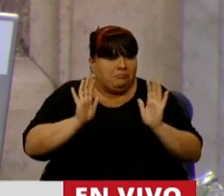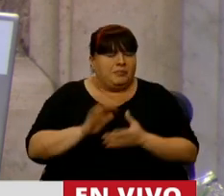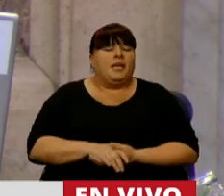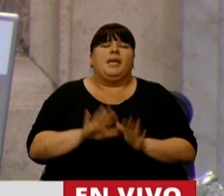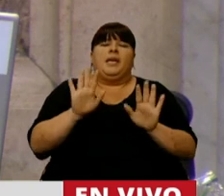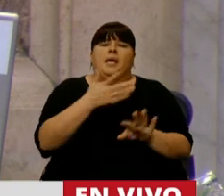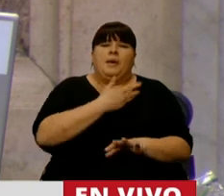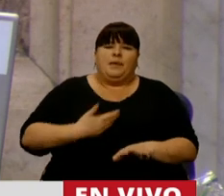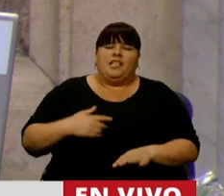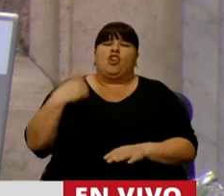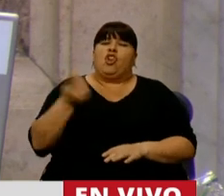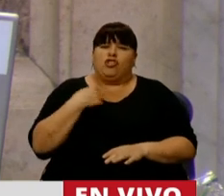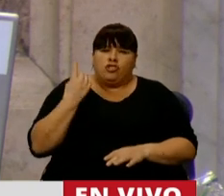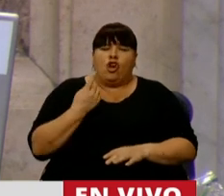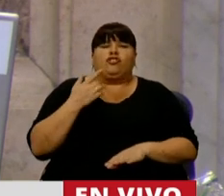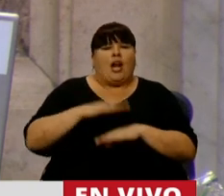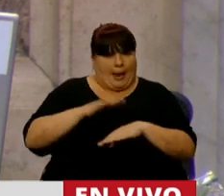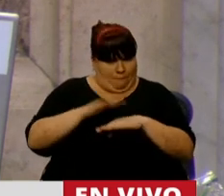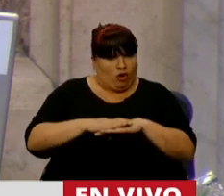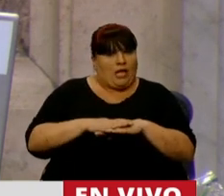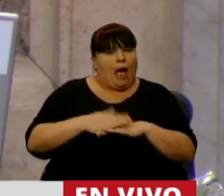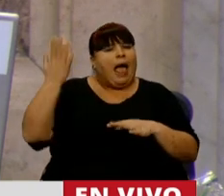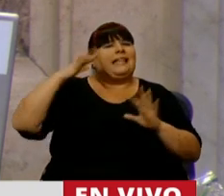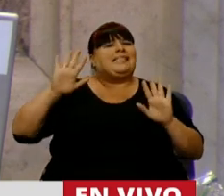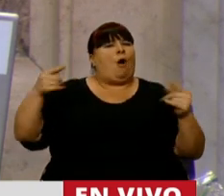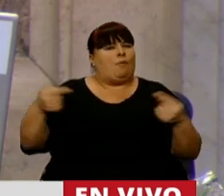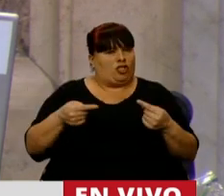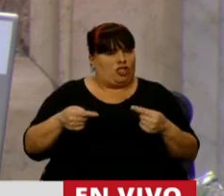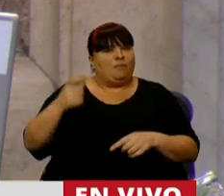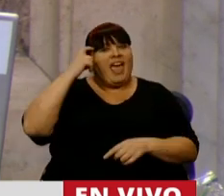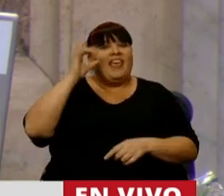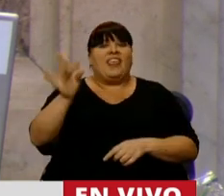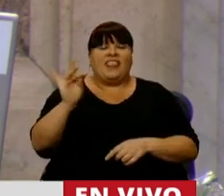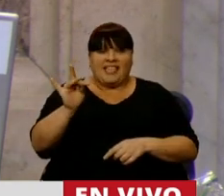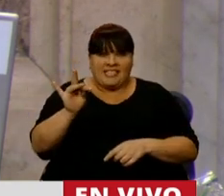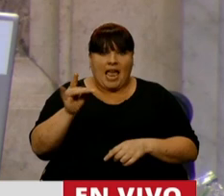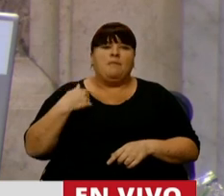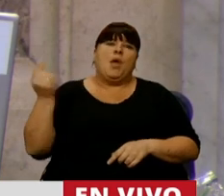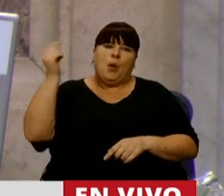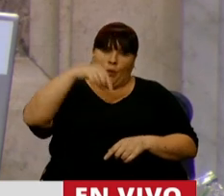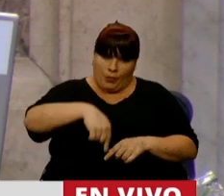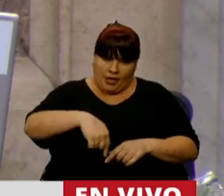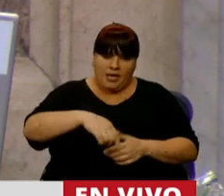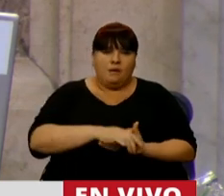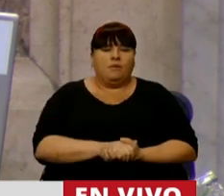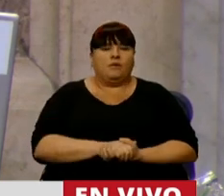Mire, señor Presidente, nosotros hemos sido responsables como oposición. El 10 de diciembre estuvimos acá cuando